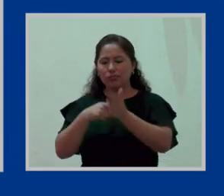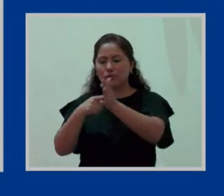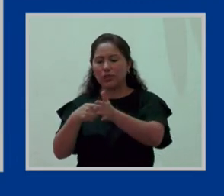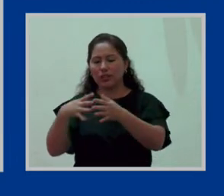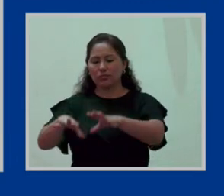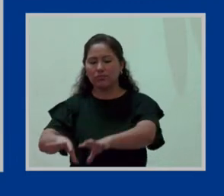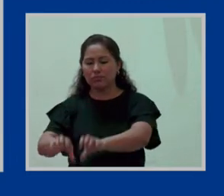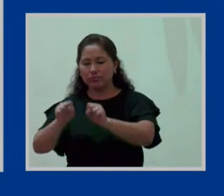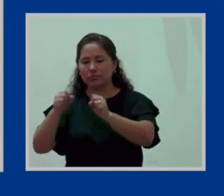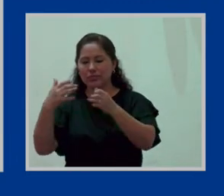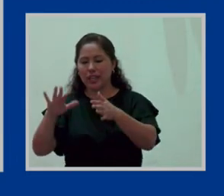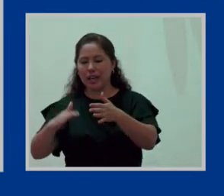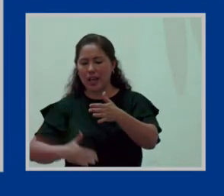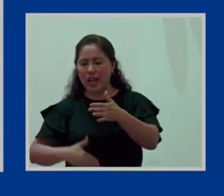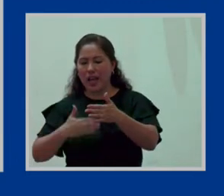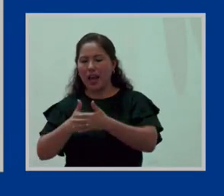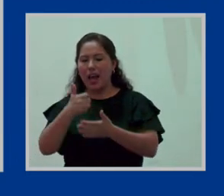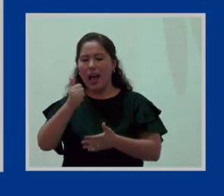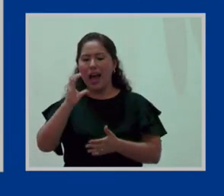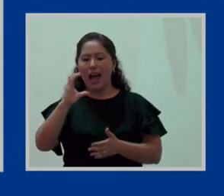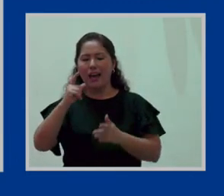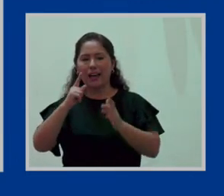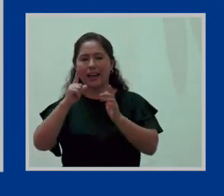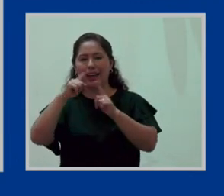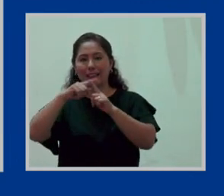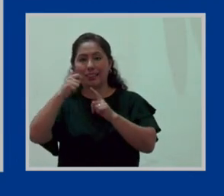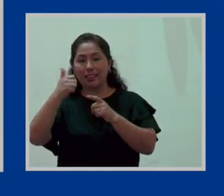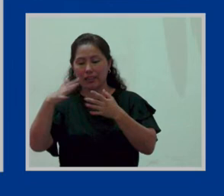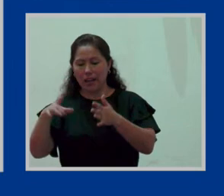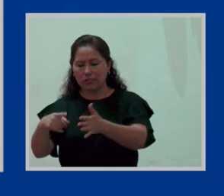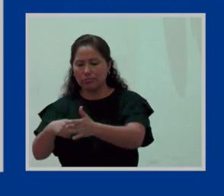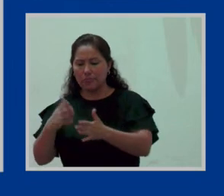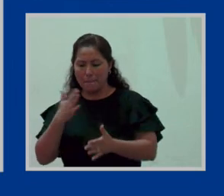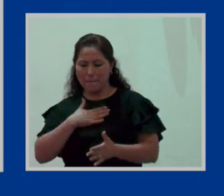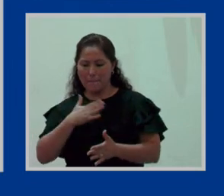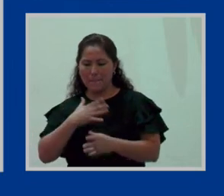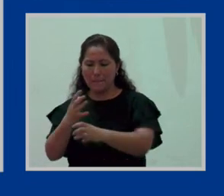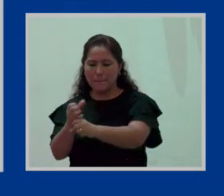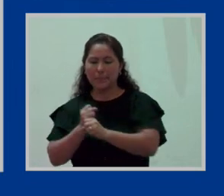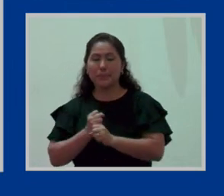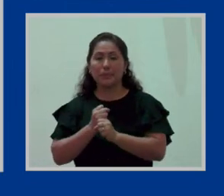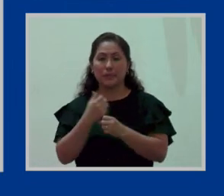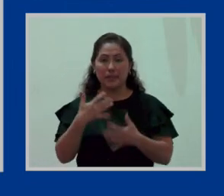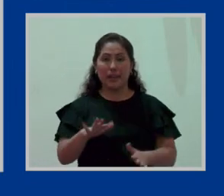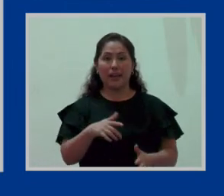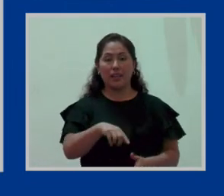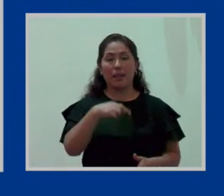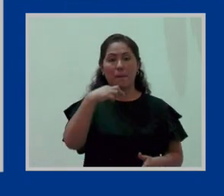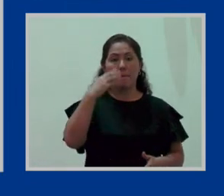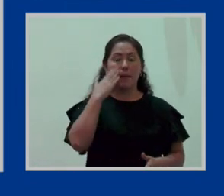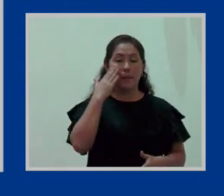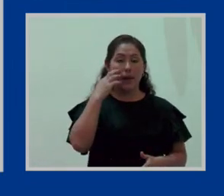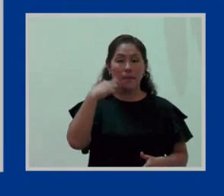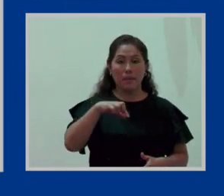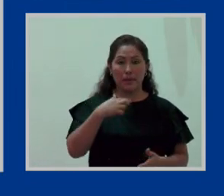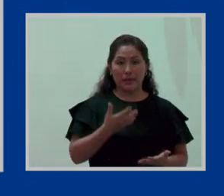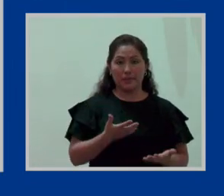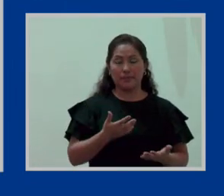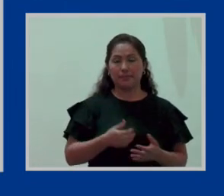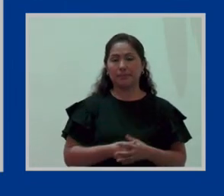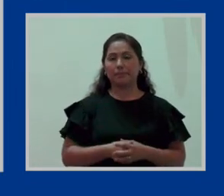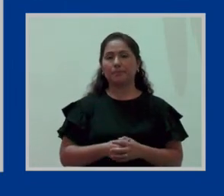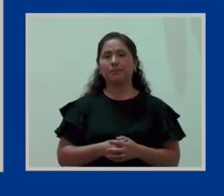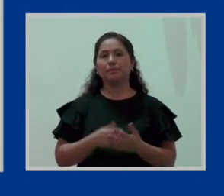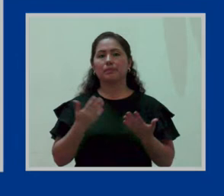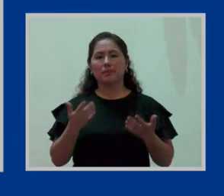se entiende que a partir de aquí, legalmente, ese niño ya es hijo de esos padres. ¿Ok? Se debe